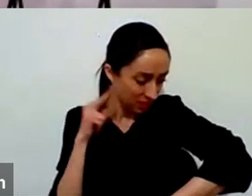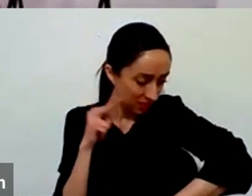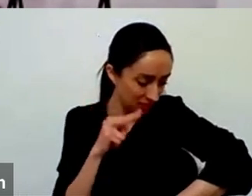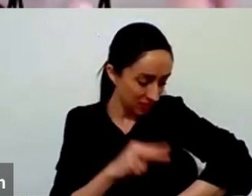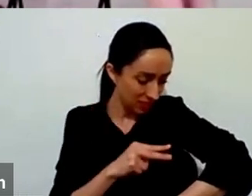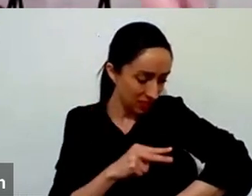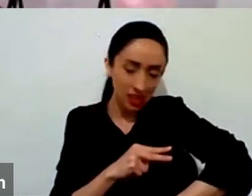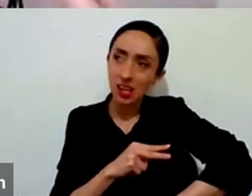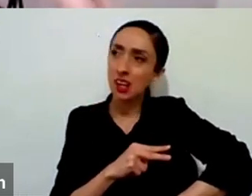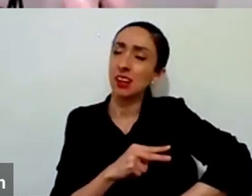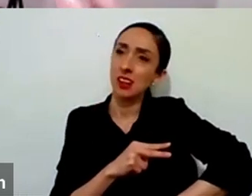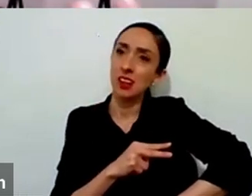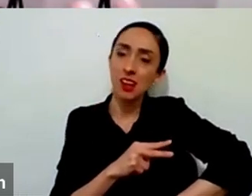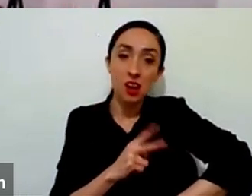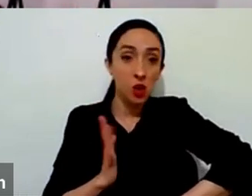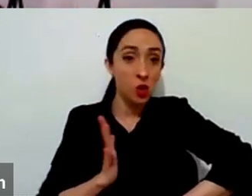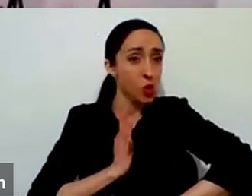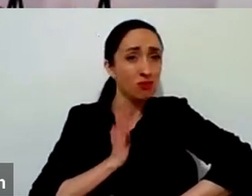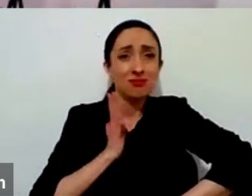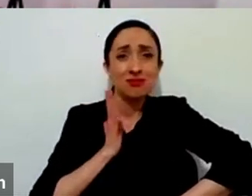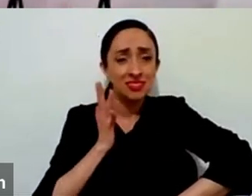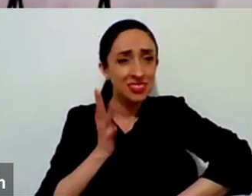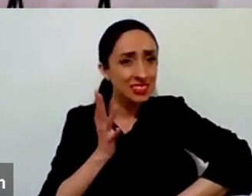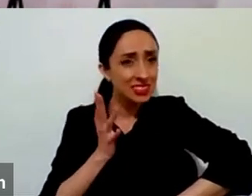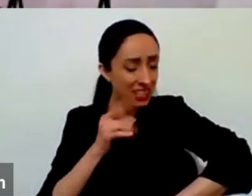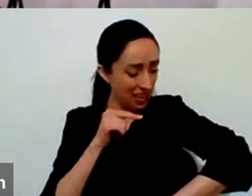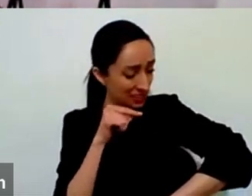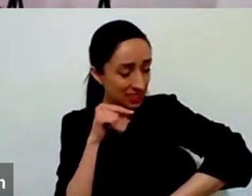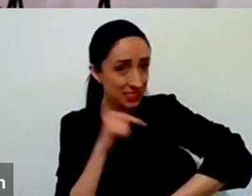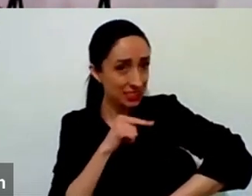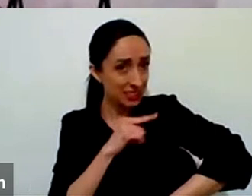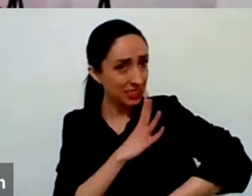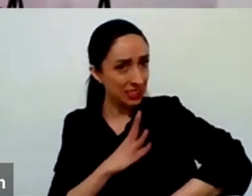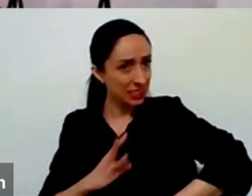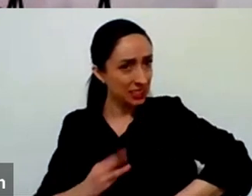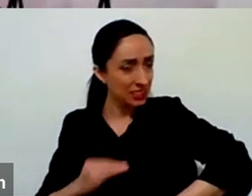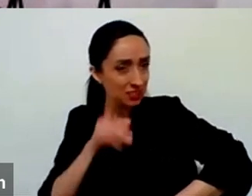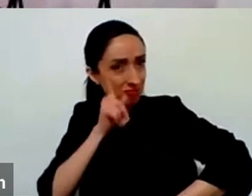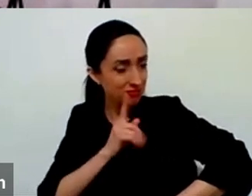y sé que él mismo se maravillaba y sé cómo es posible que esta criatura